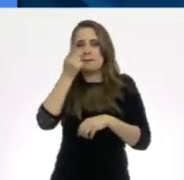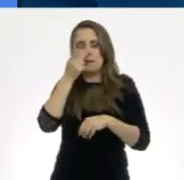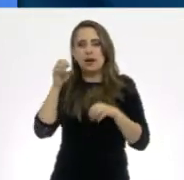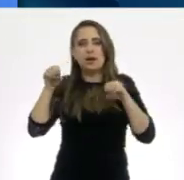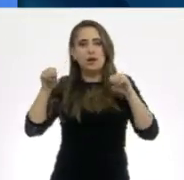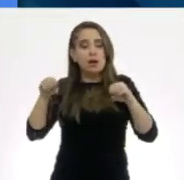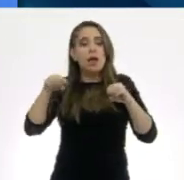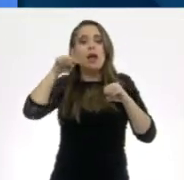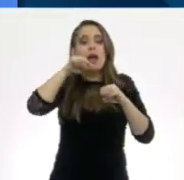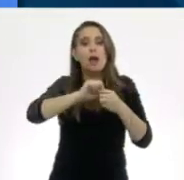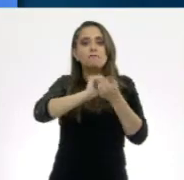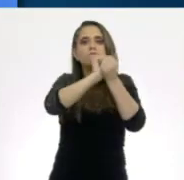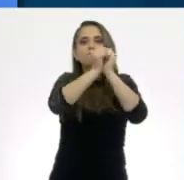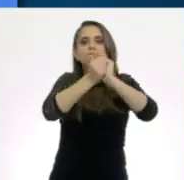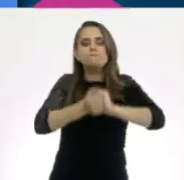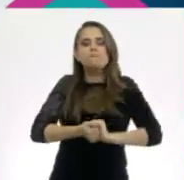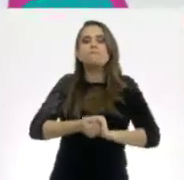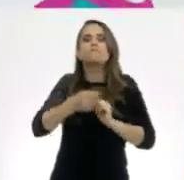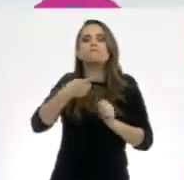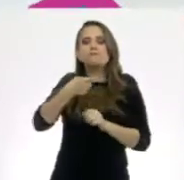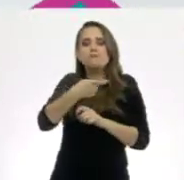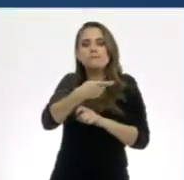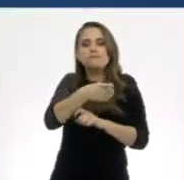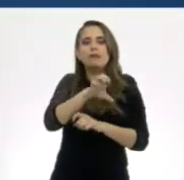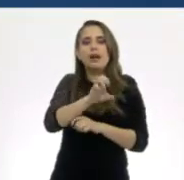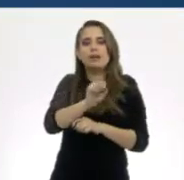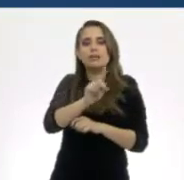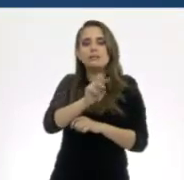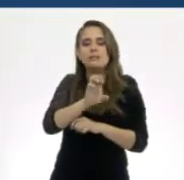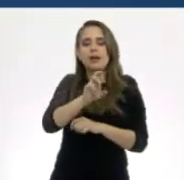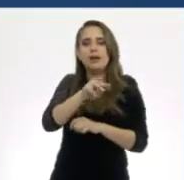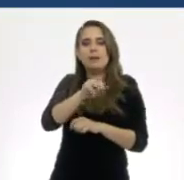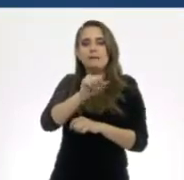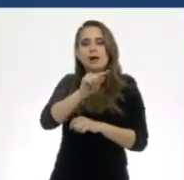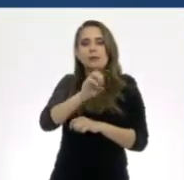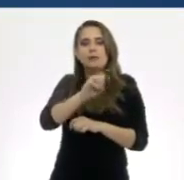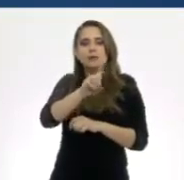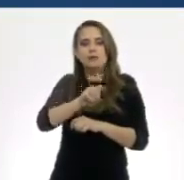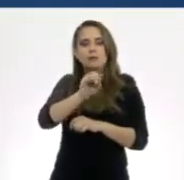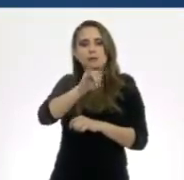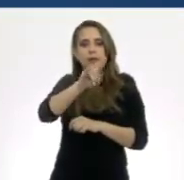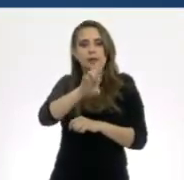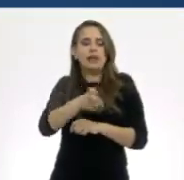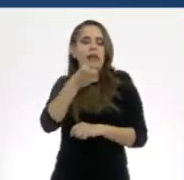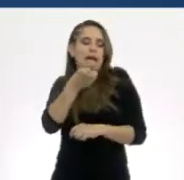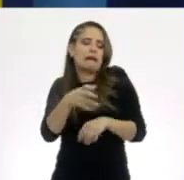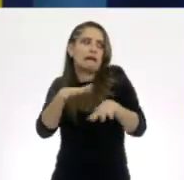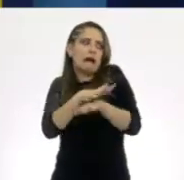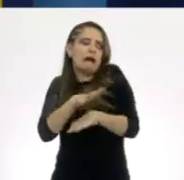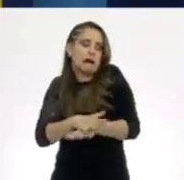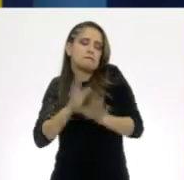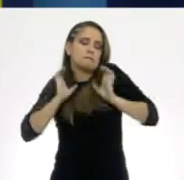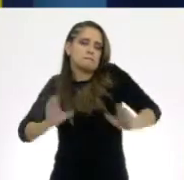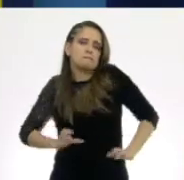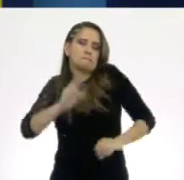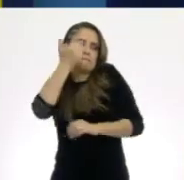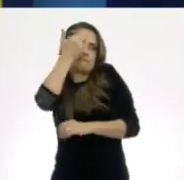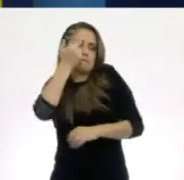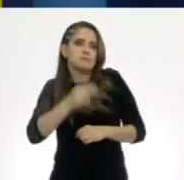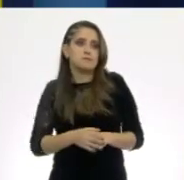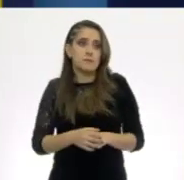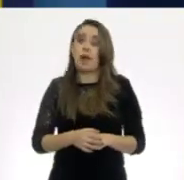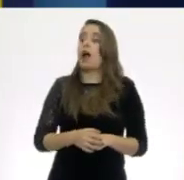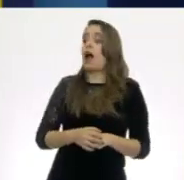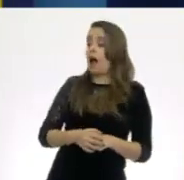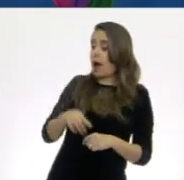producir espermatozoides. Son algunos de los cambios que recuerdo. Tom, veo que